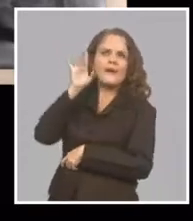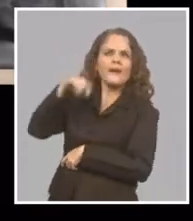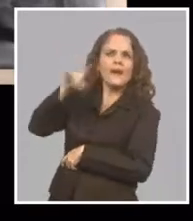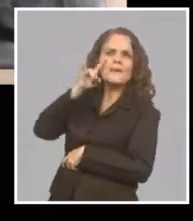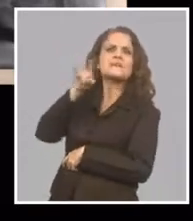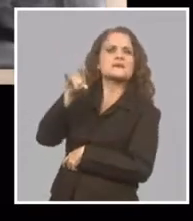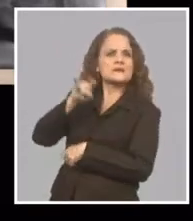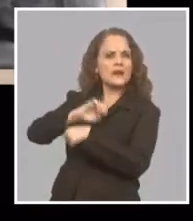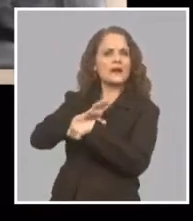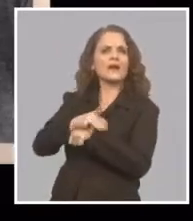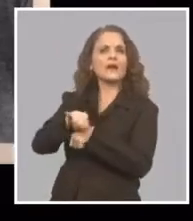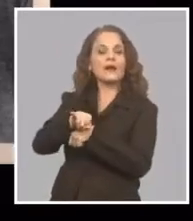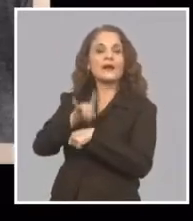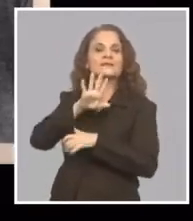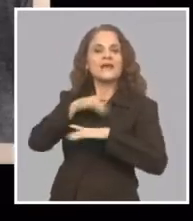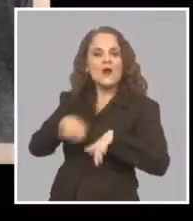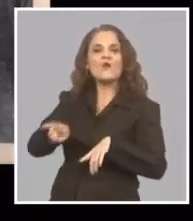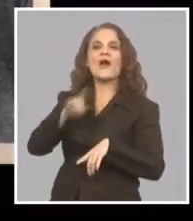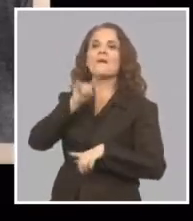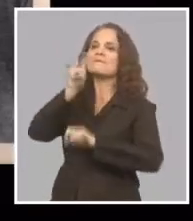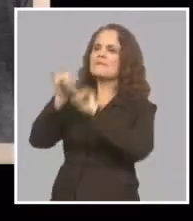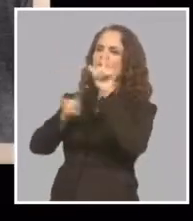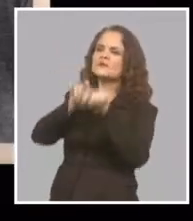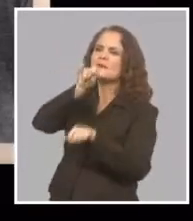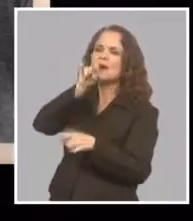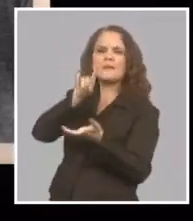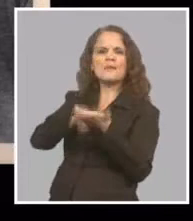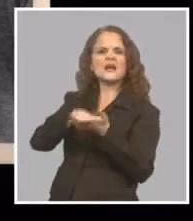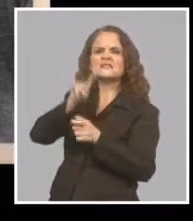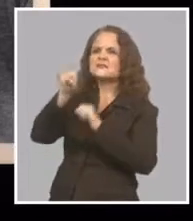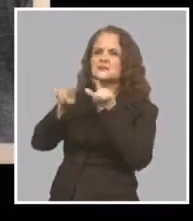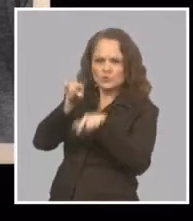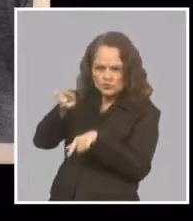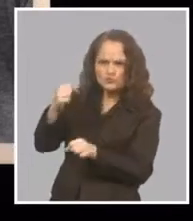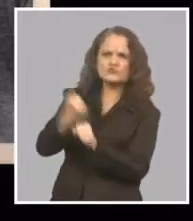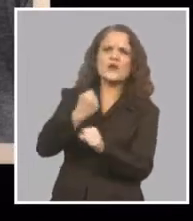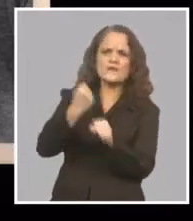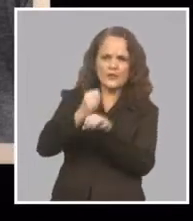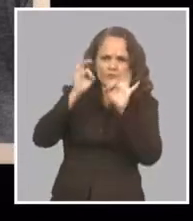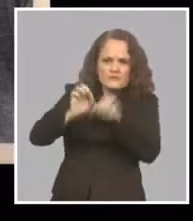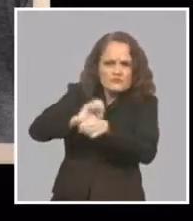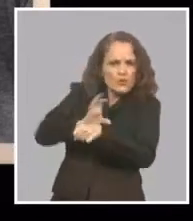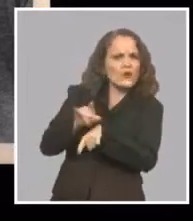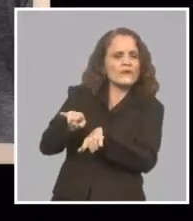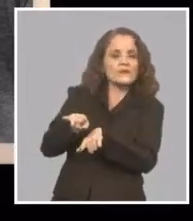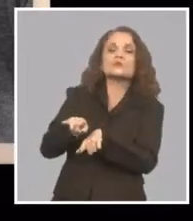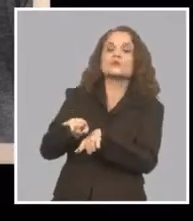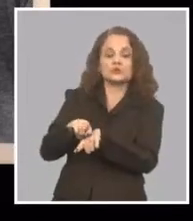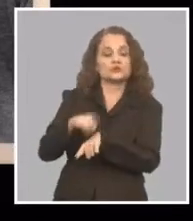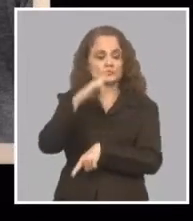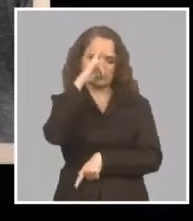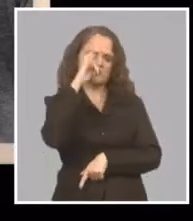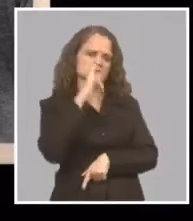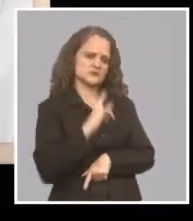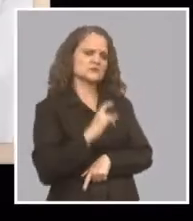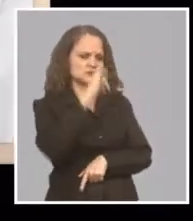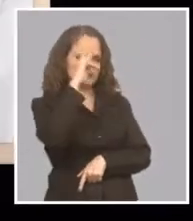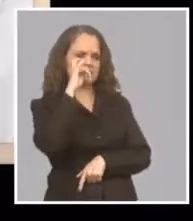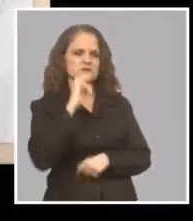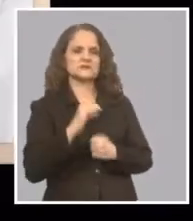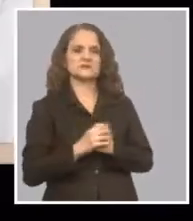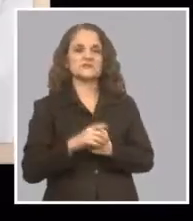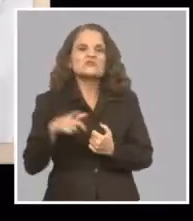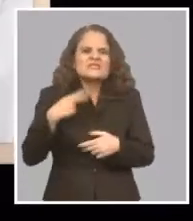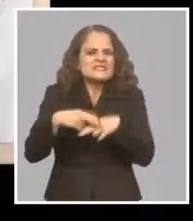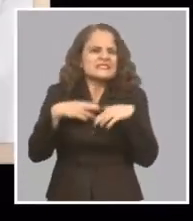Pues ahora ella como que nos pregunta un poco más No papá, tú estás trabajando con el coronavirus Sí mami ¿Y qué hacen ustedes exactamente?